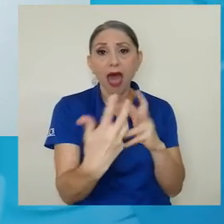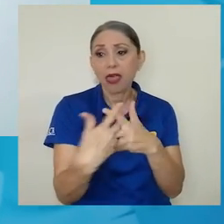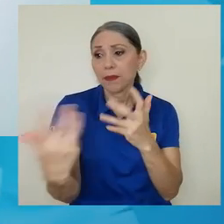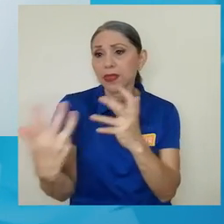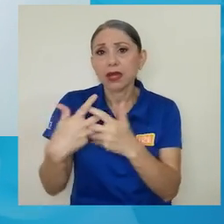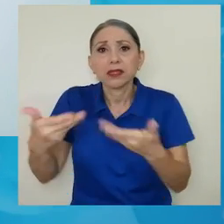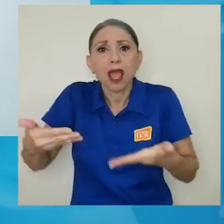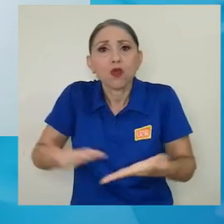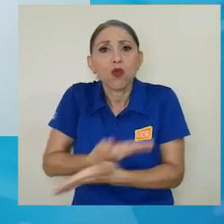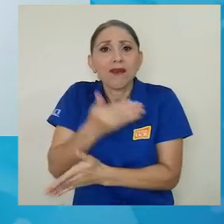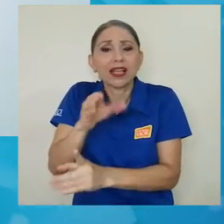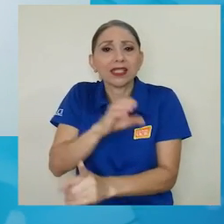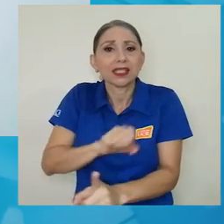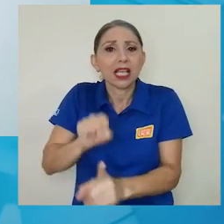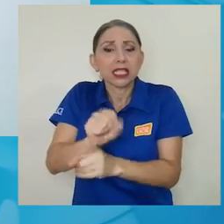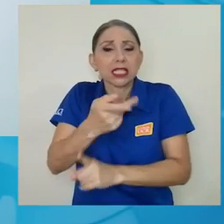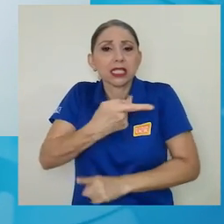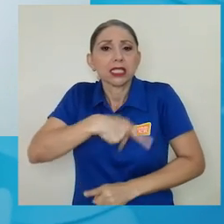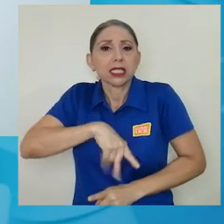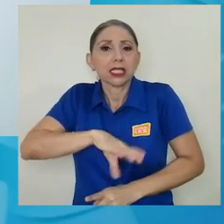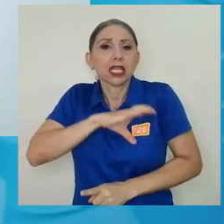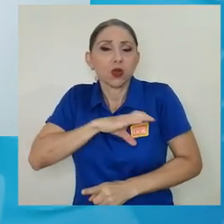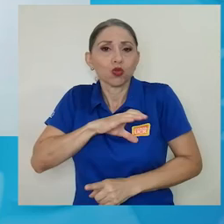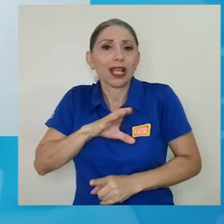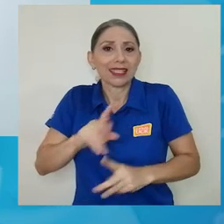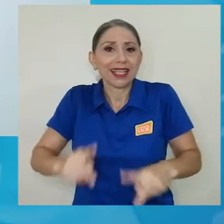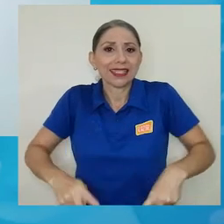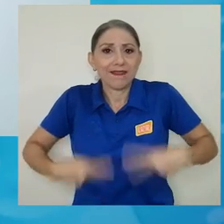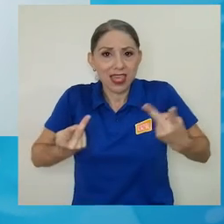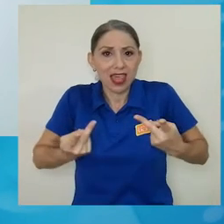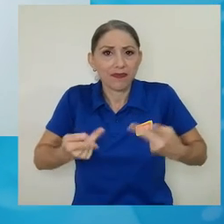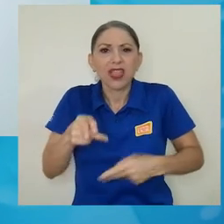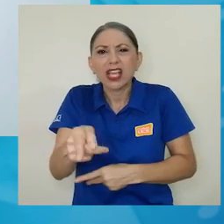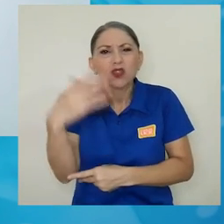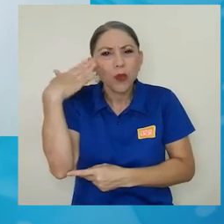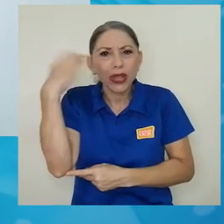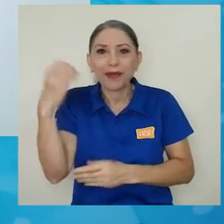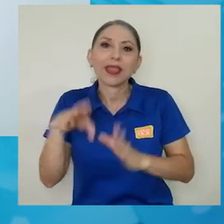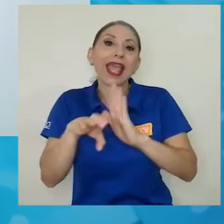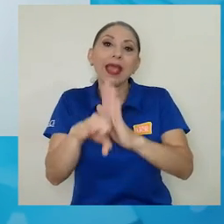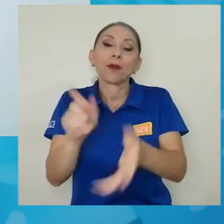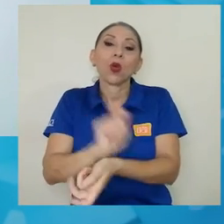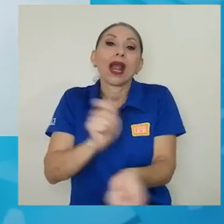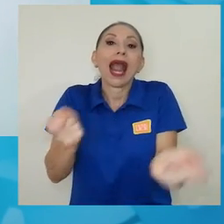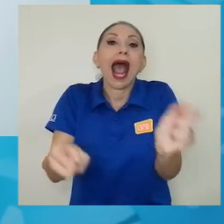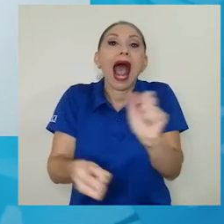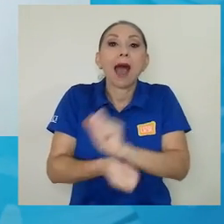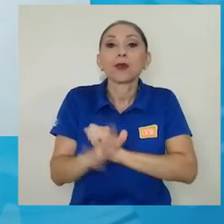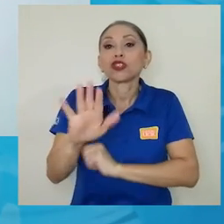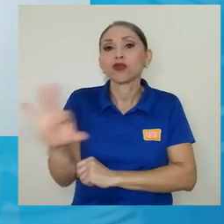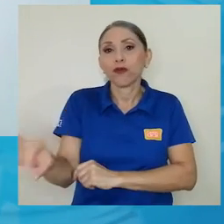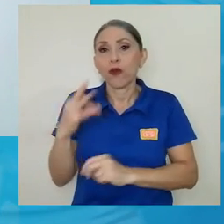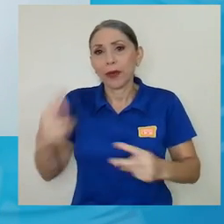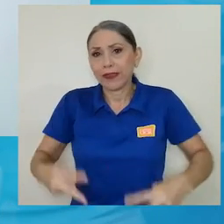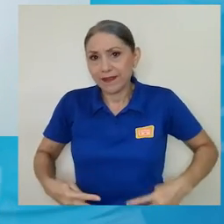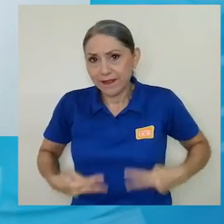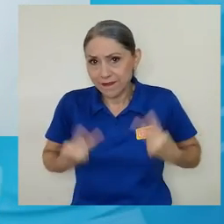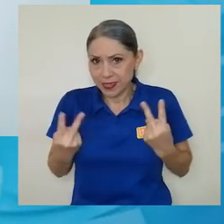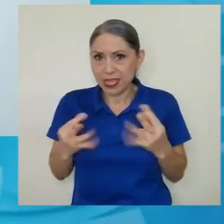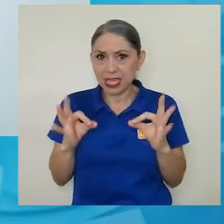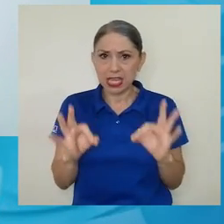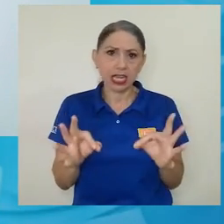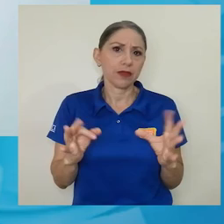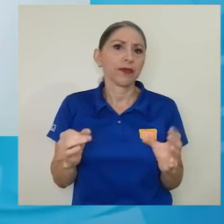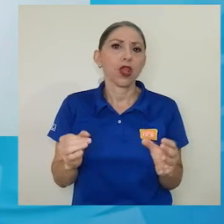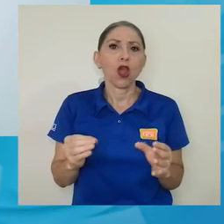circunstancias de vida y esas nuevas circunstancias de vida se deben a cambios en, por ejemplo, los modos de subsistencia, de